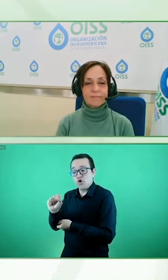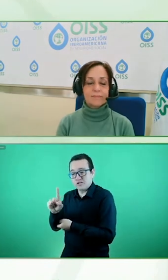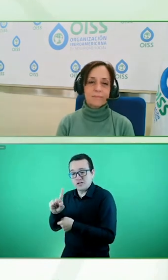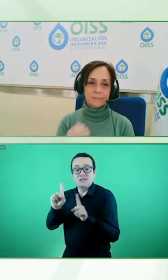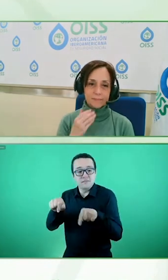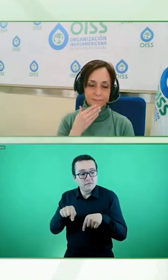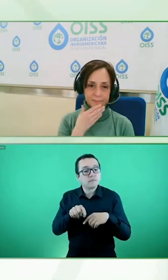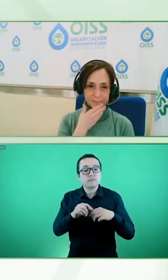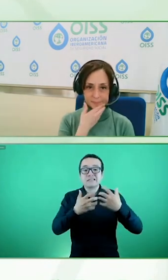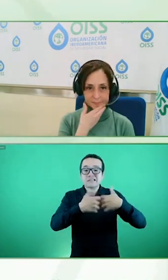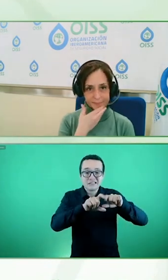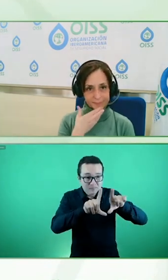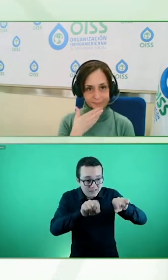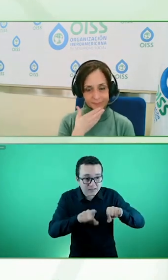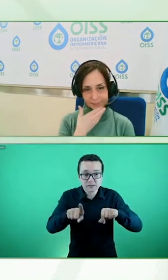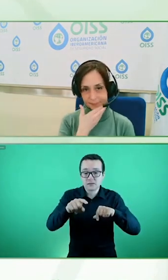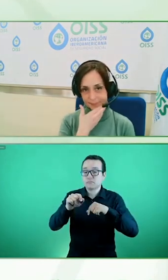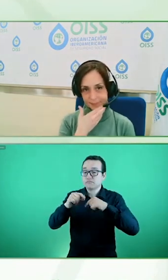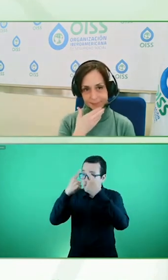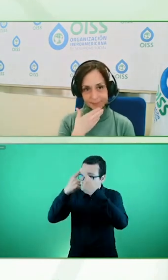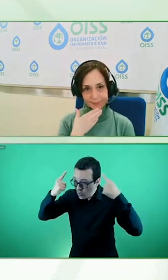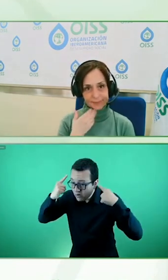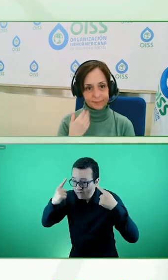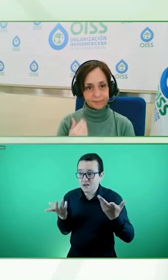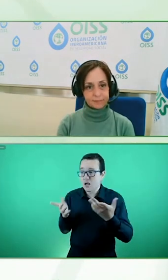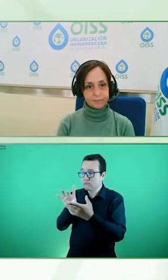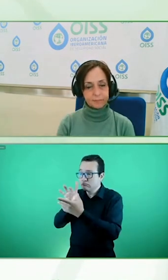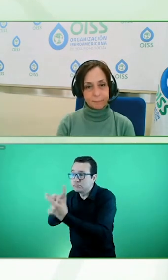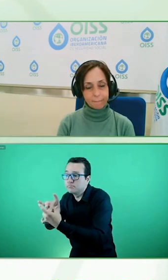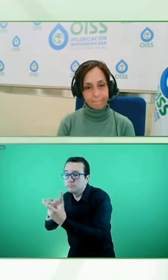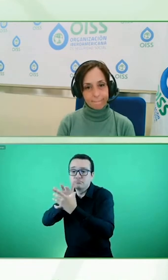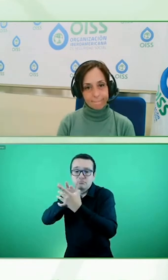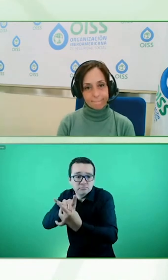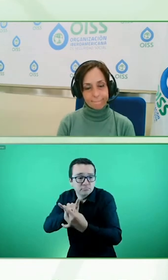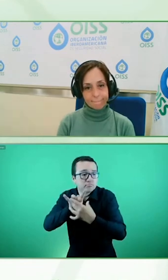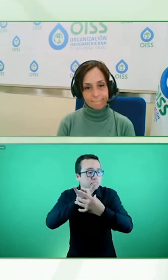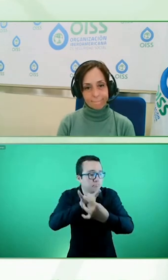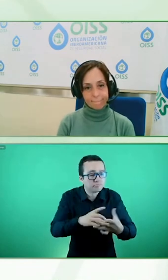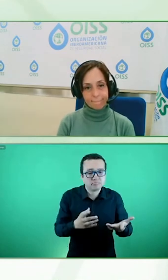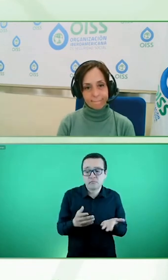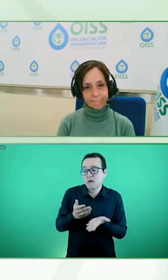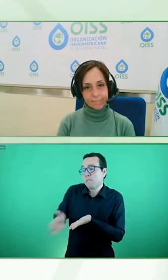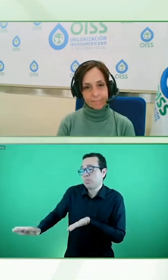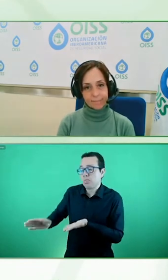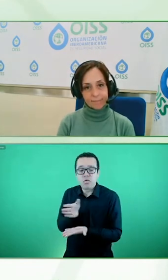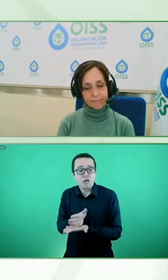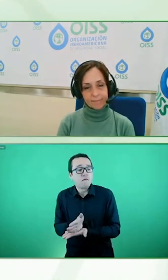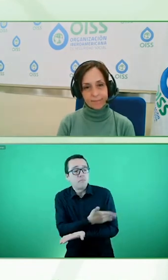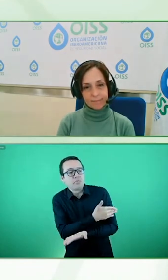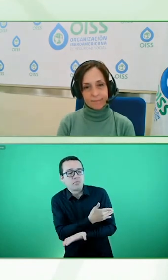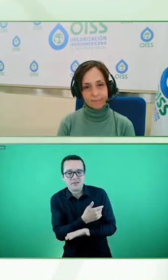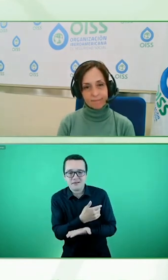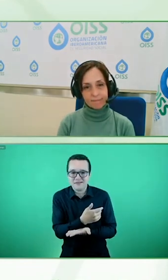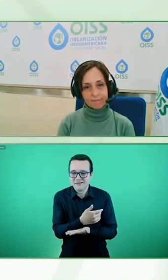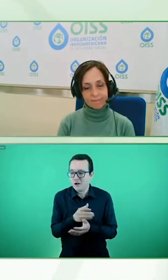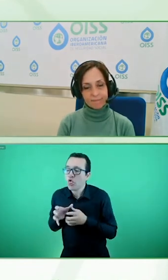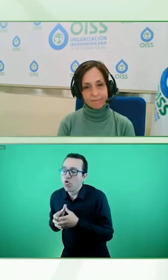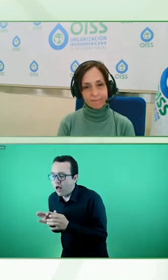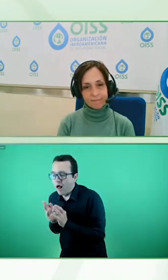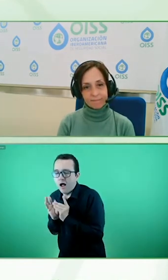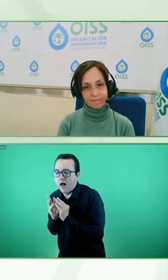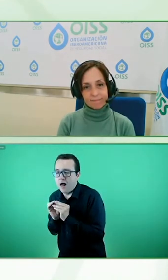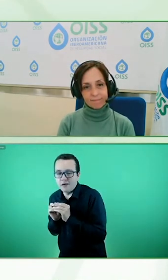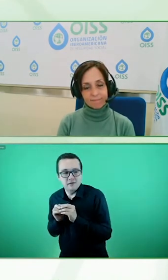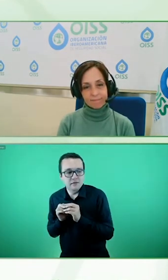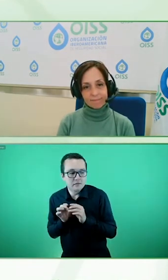universidades el trabajo con todos los actores porque si dejas un actor fuera o no buscas efectivamente la innovación o la financiación o la actividad en